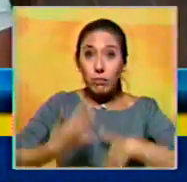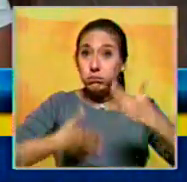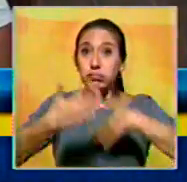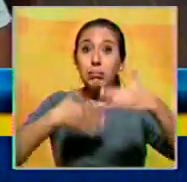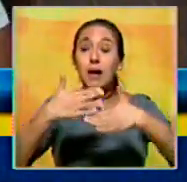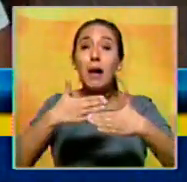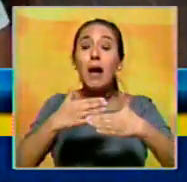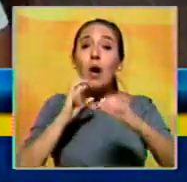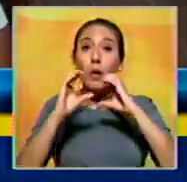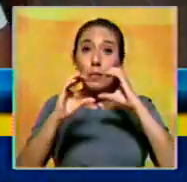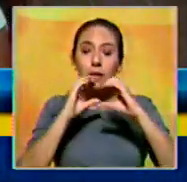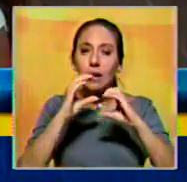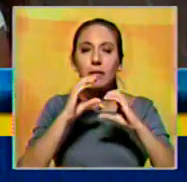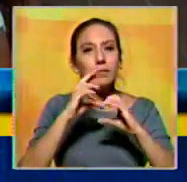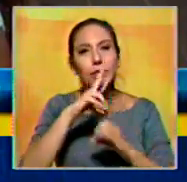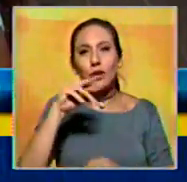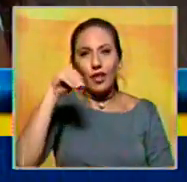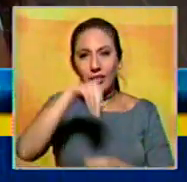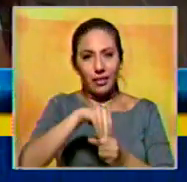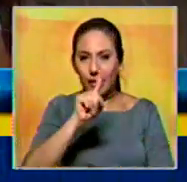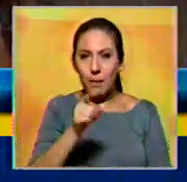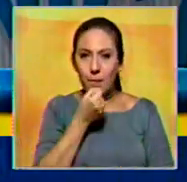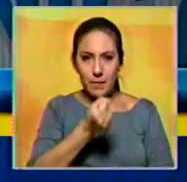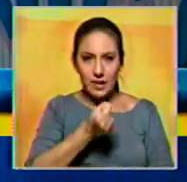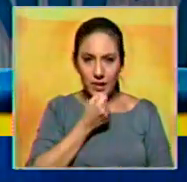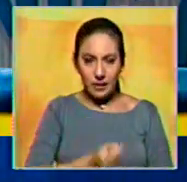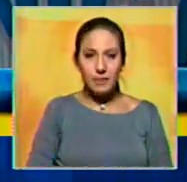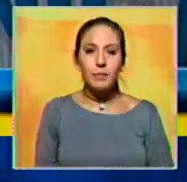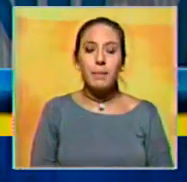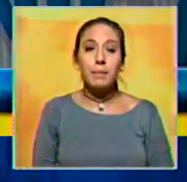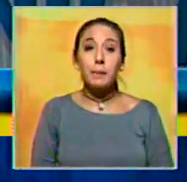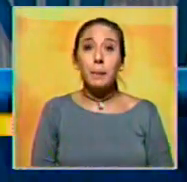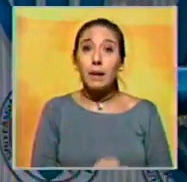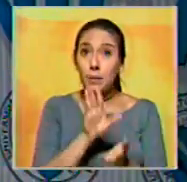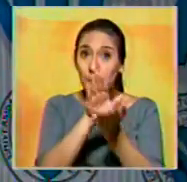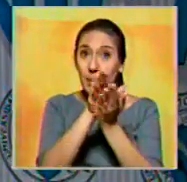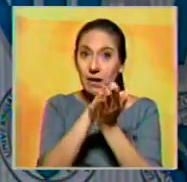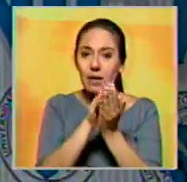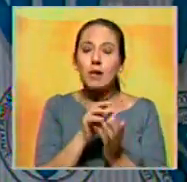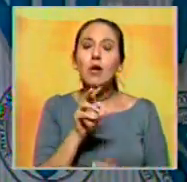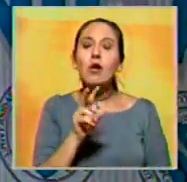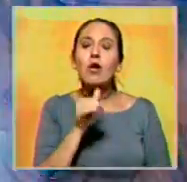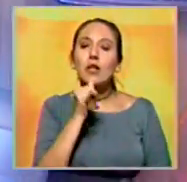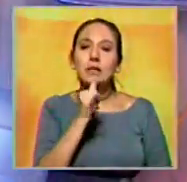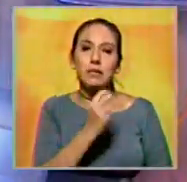comunicación, no hacen periodismo. Desde el Estado de Nueva Esparta, Ana María Presilla, Noticiero Benevisión.